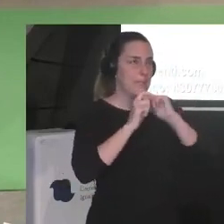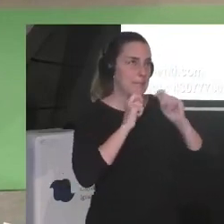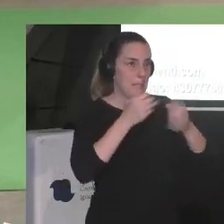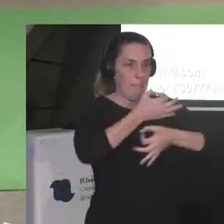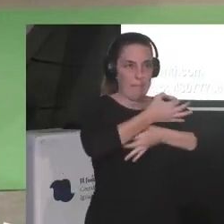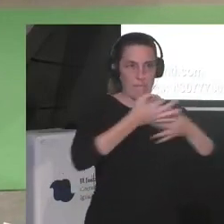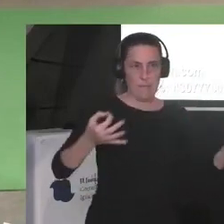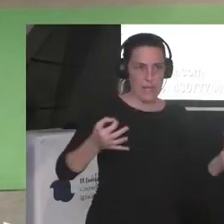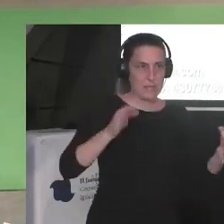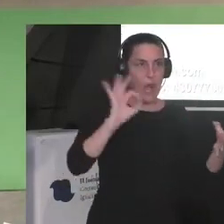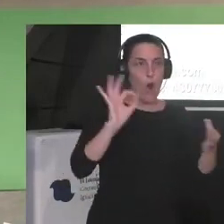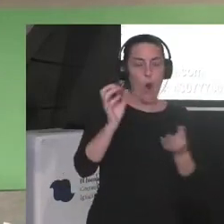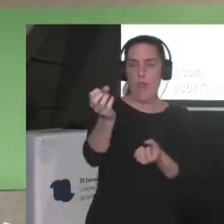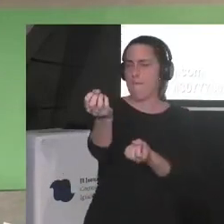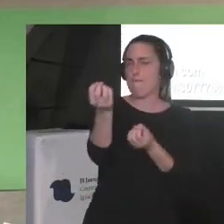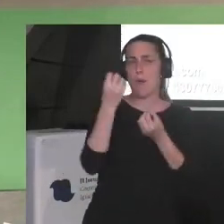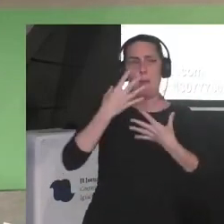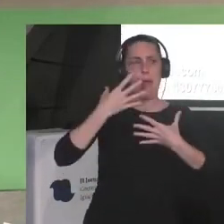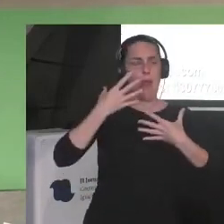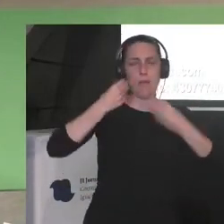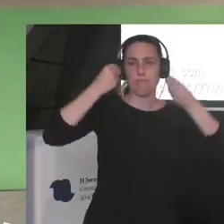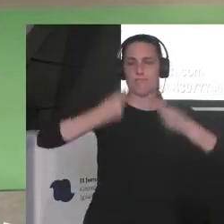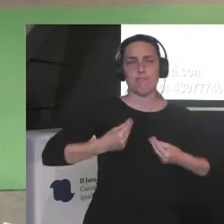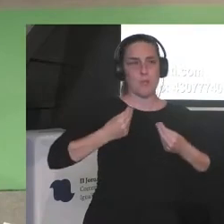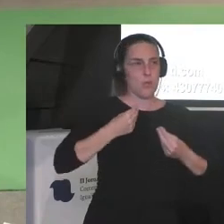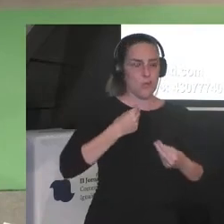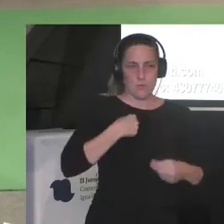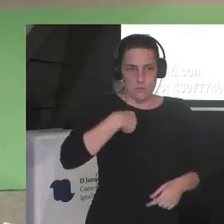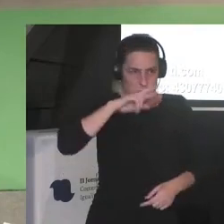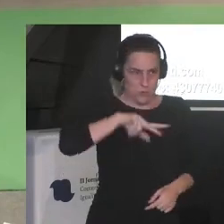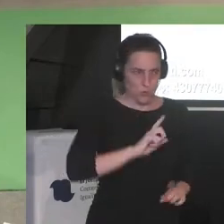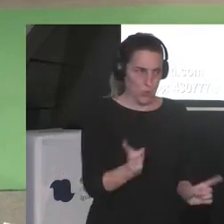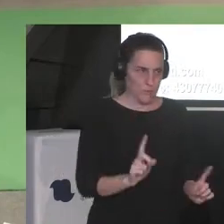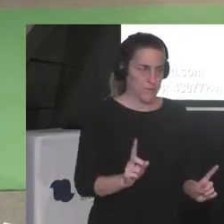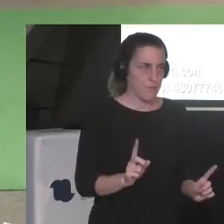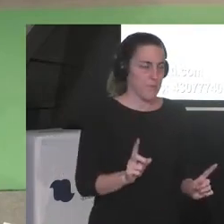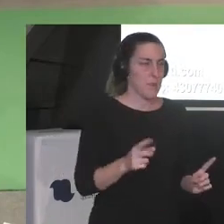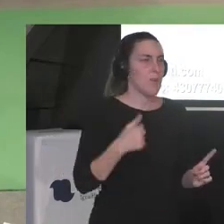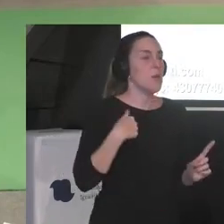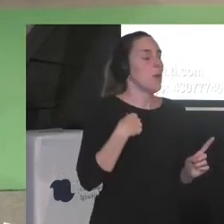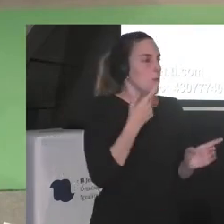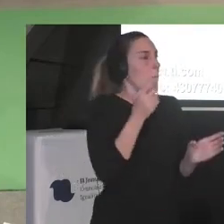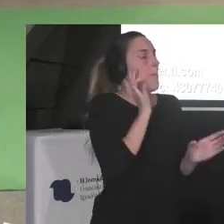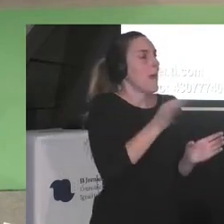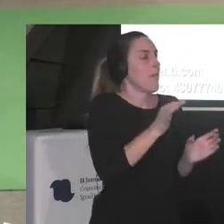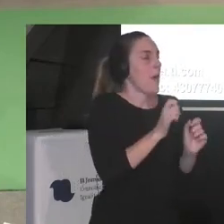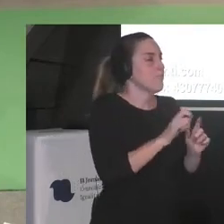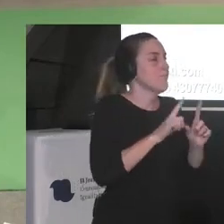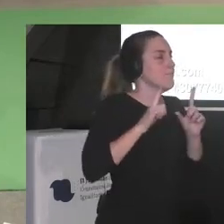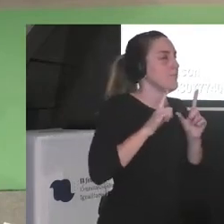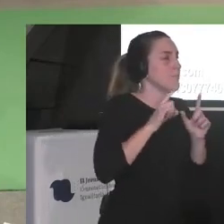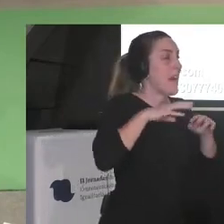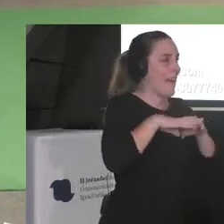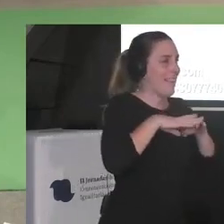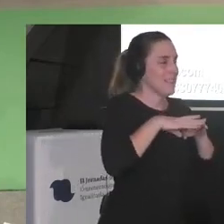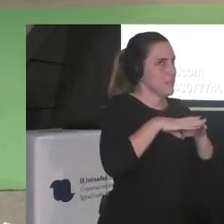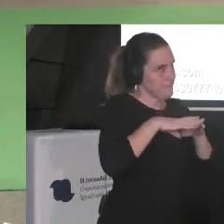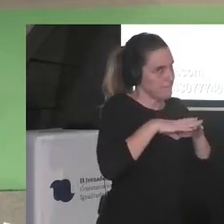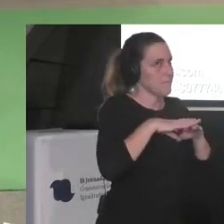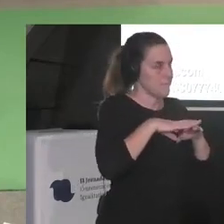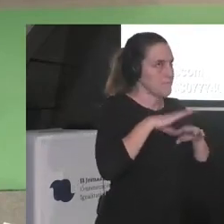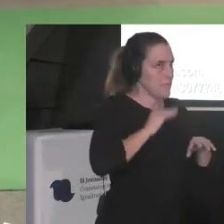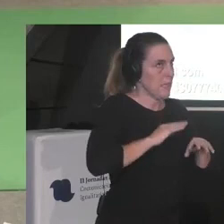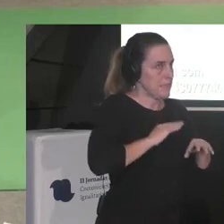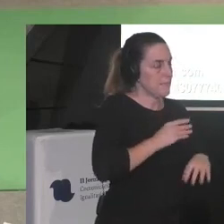informada o sea no es decir estoy mucho en redes demasiado sí